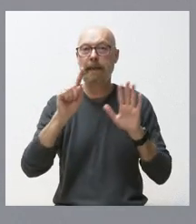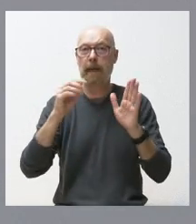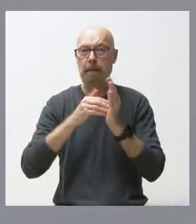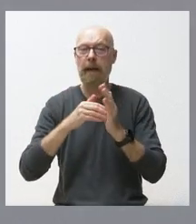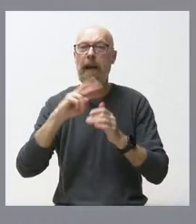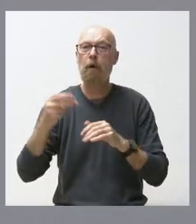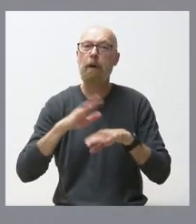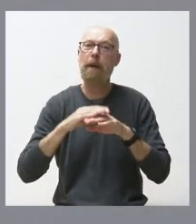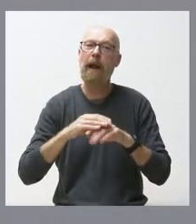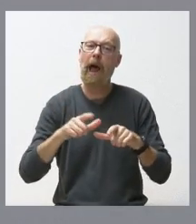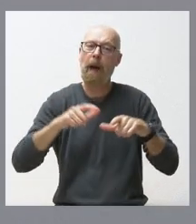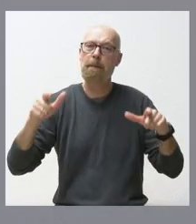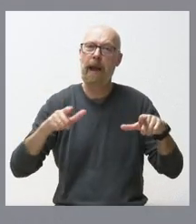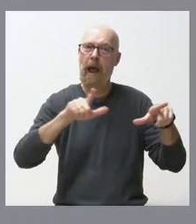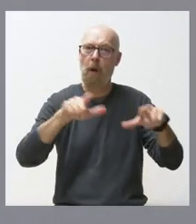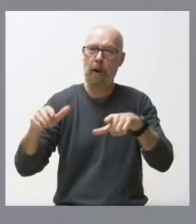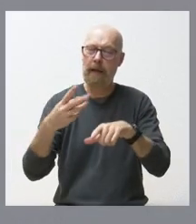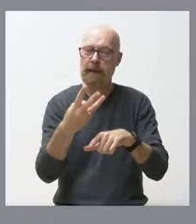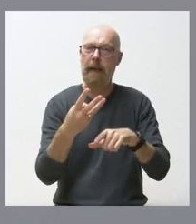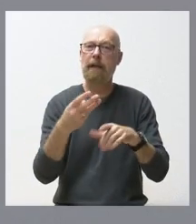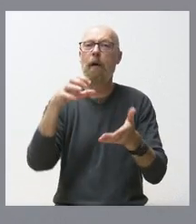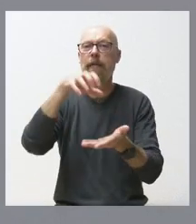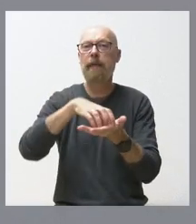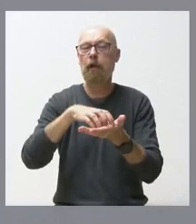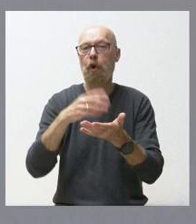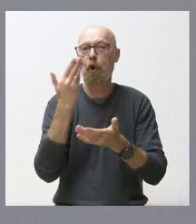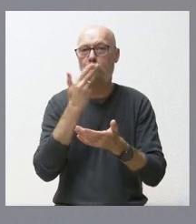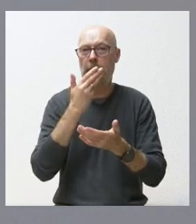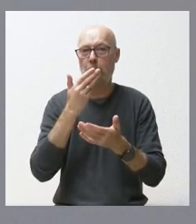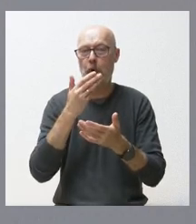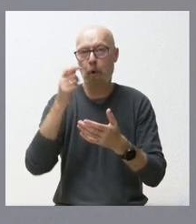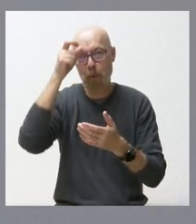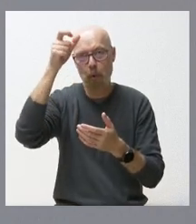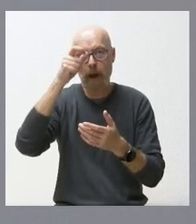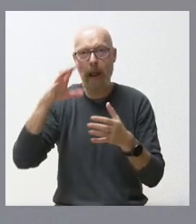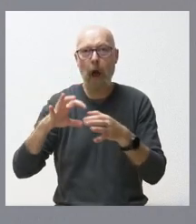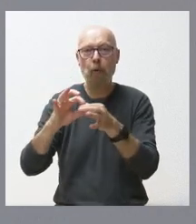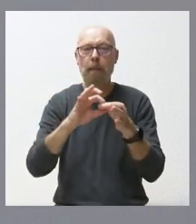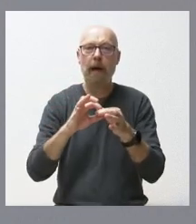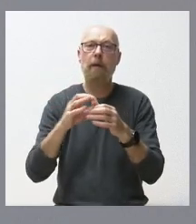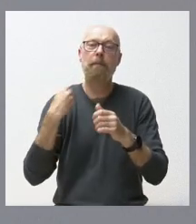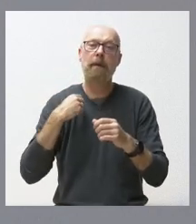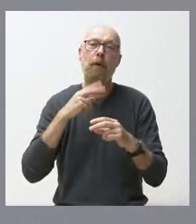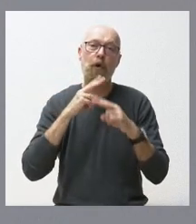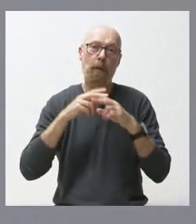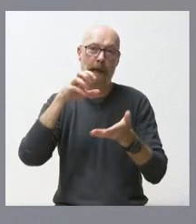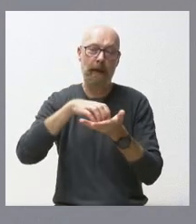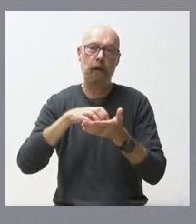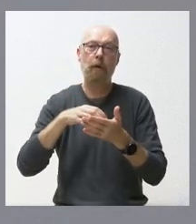espacios de apoyo en un centro colegio rural agrupado, en este caso maestro Emilio Alonso en